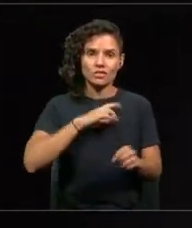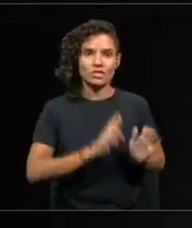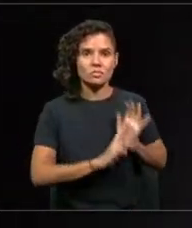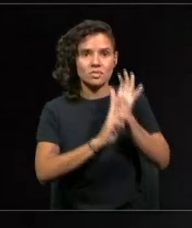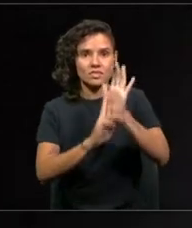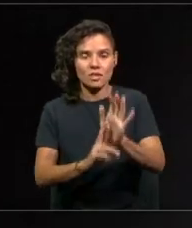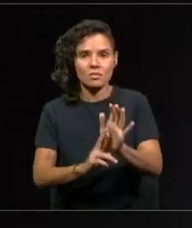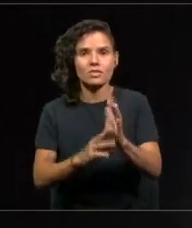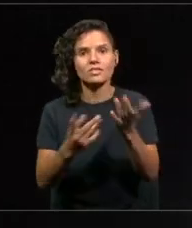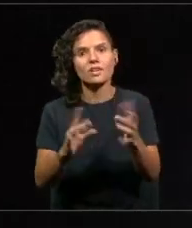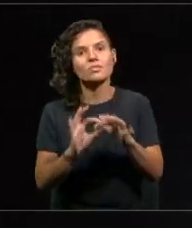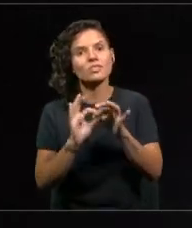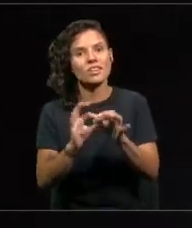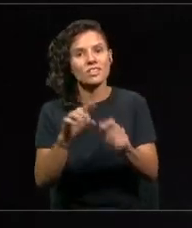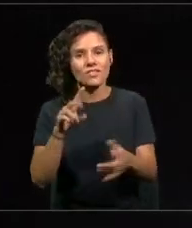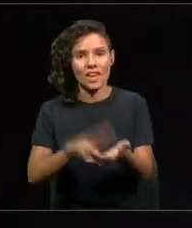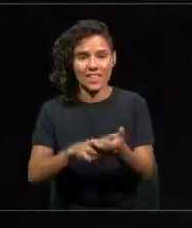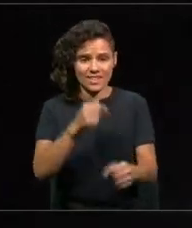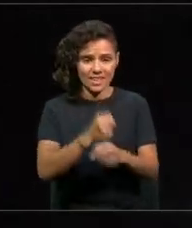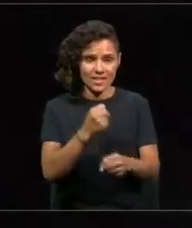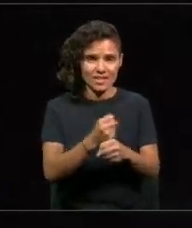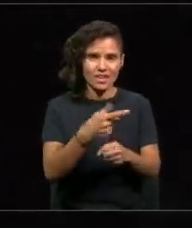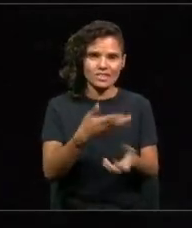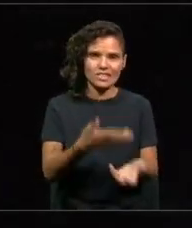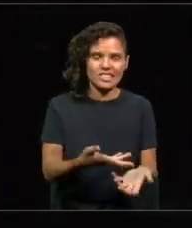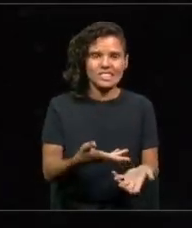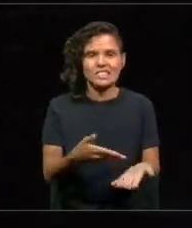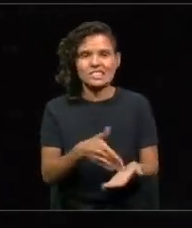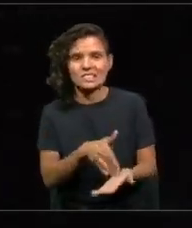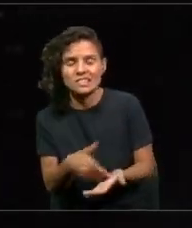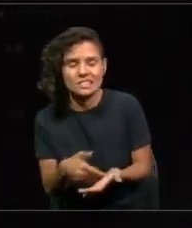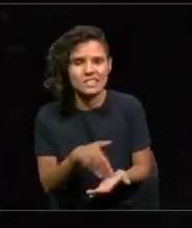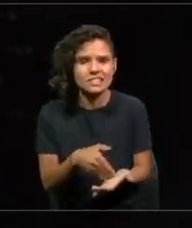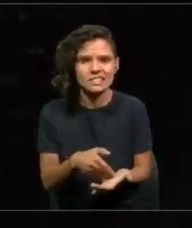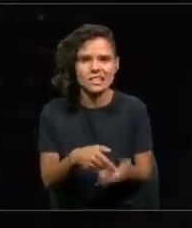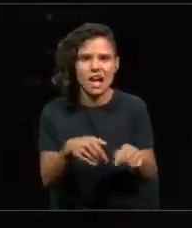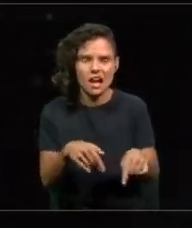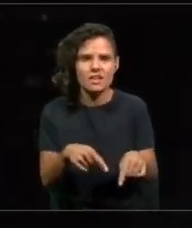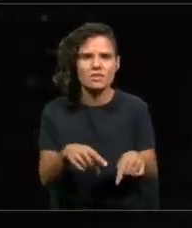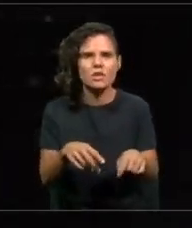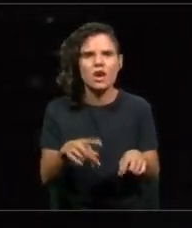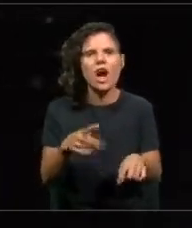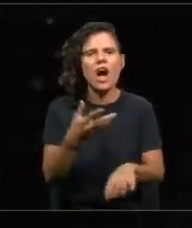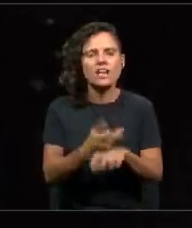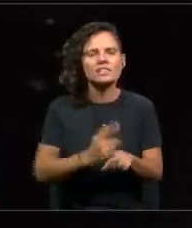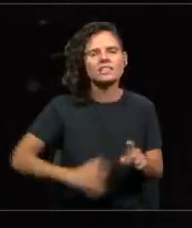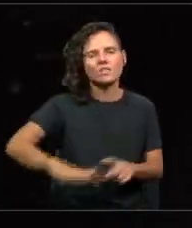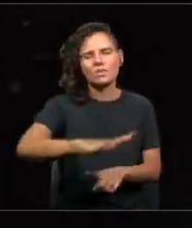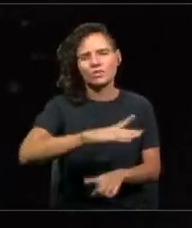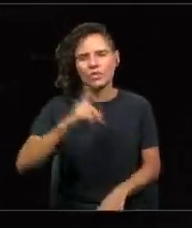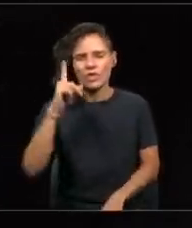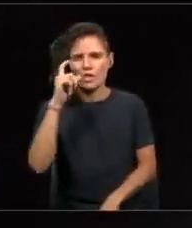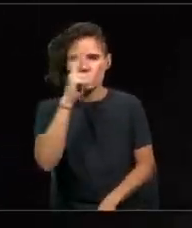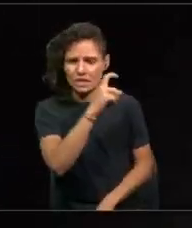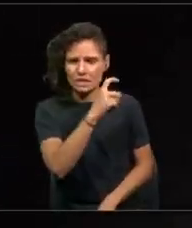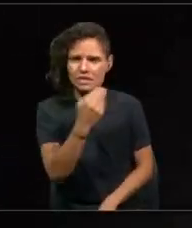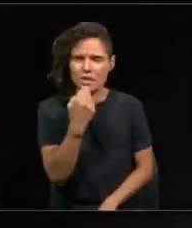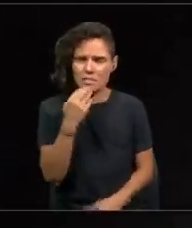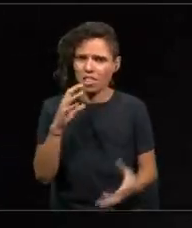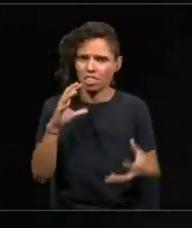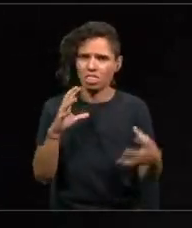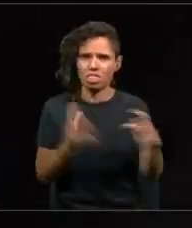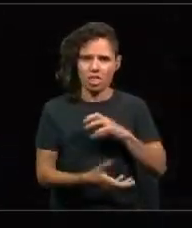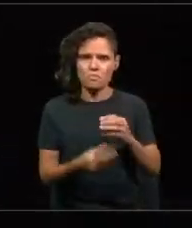el más ingrato. El mundo donde vemos las situaciones más complejas, los horrores